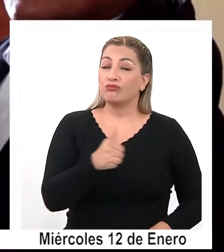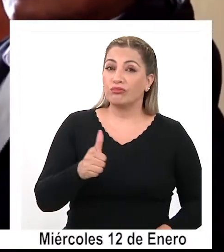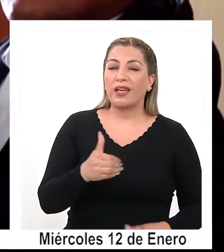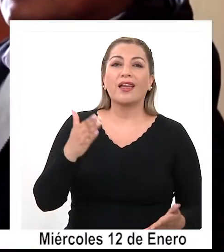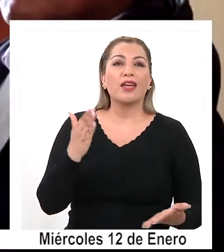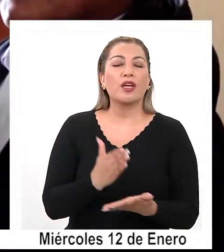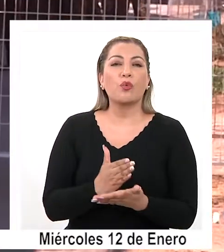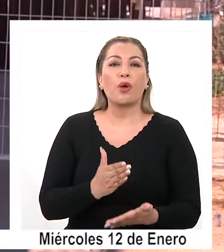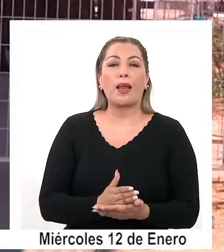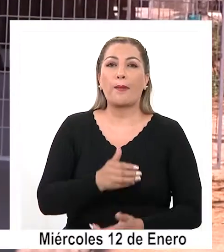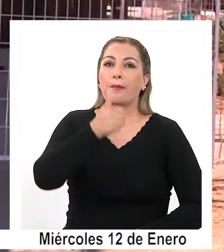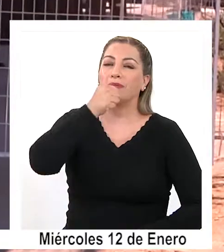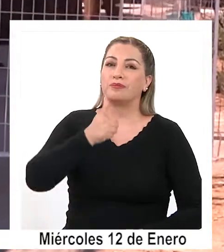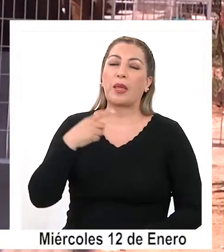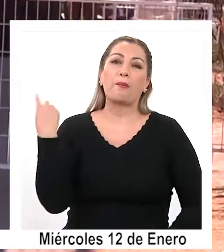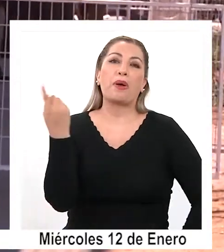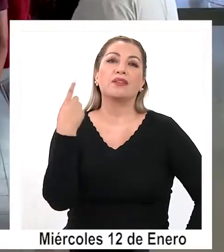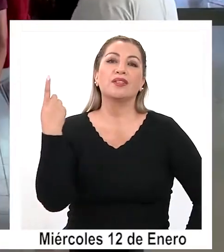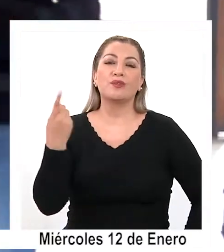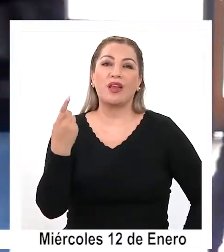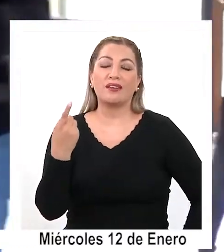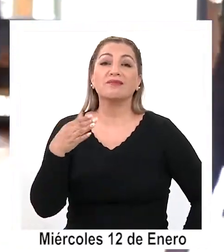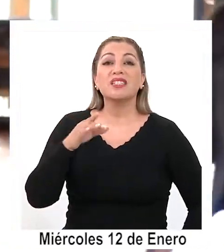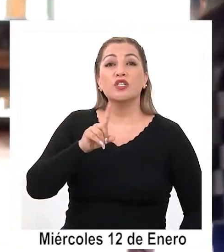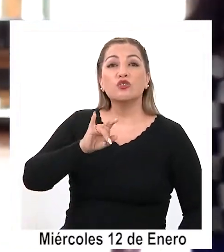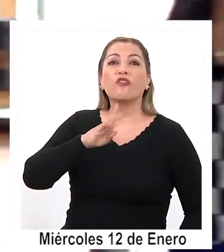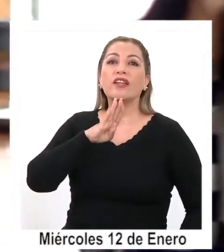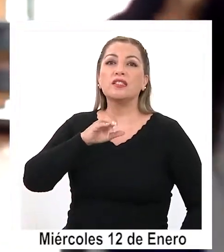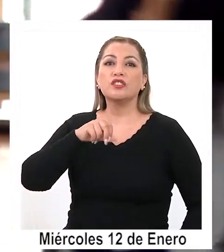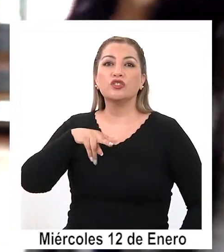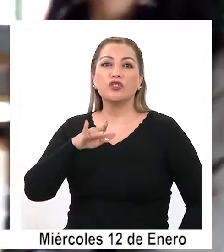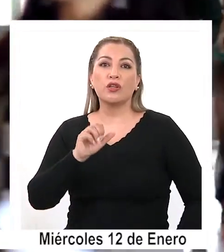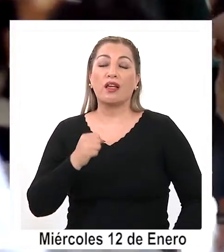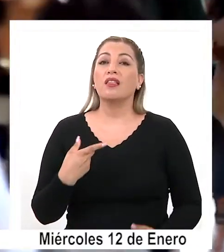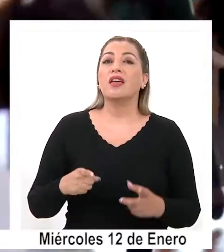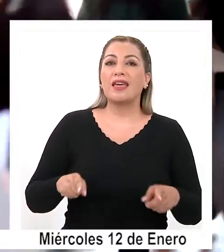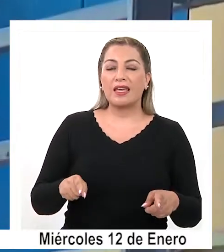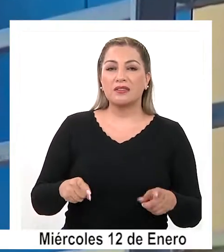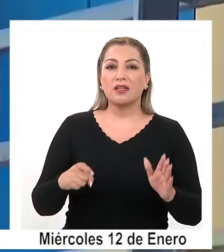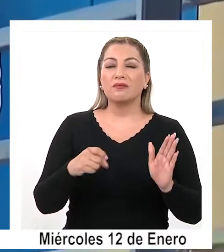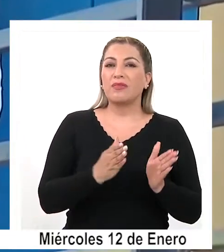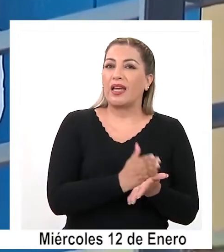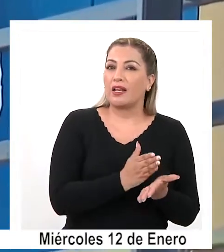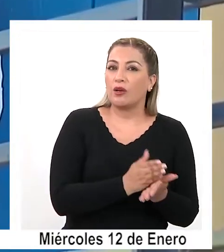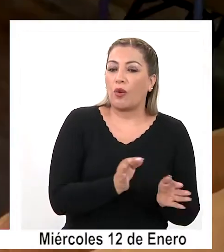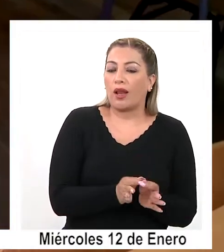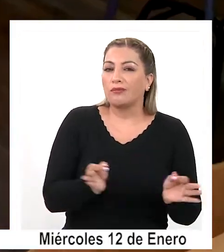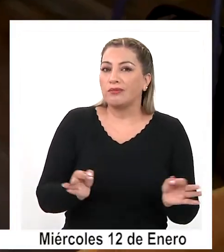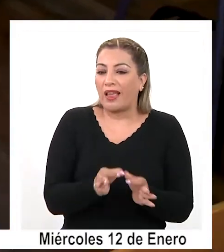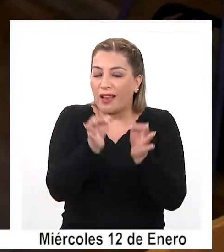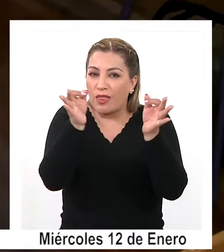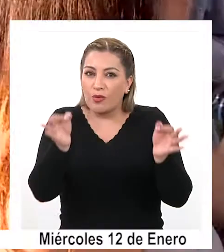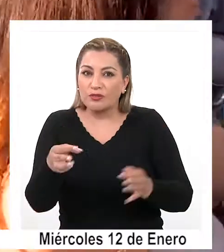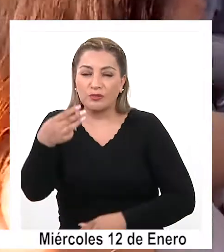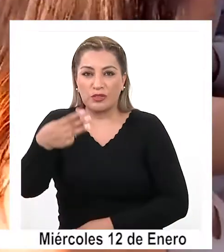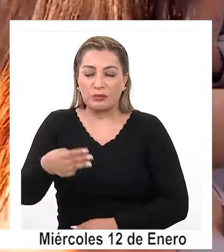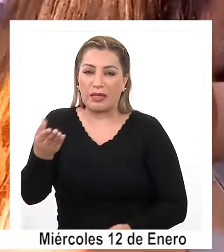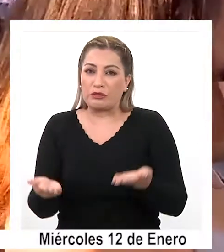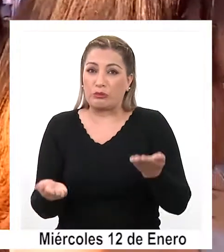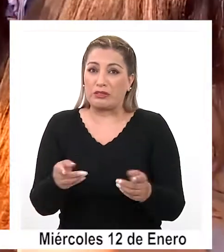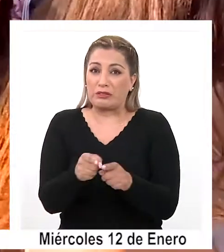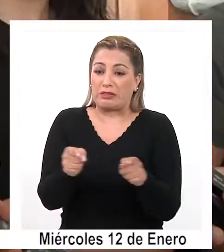de colegios particulares y subvencionados, lo que refleja nuevamente las brechas con la educación municipalizada.